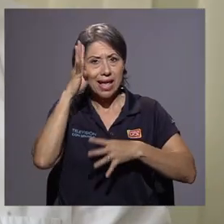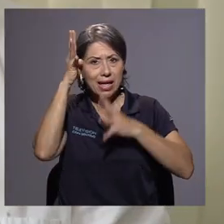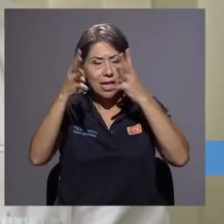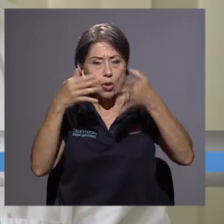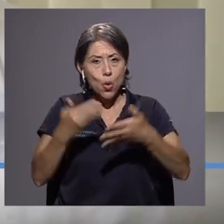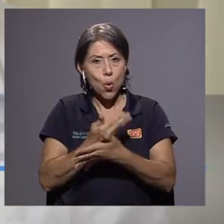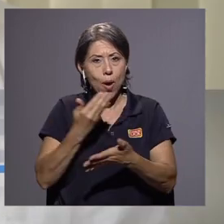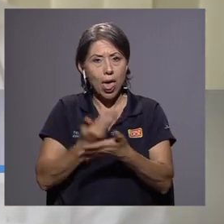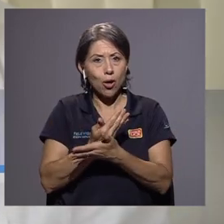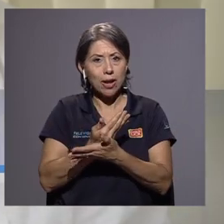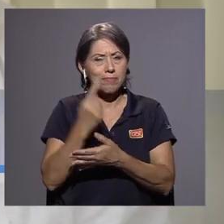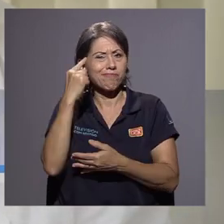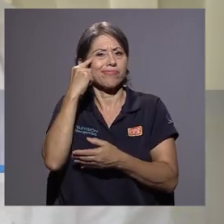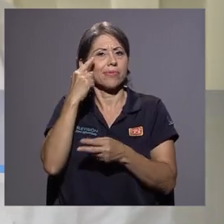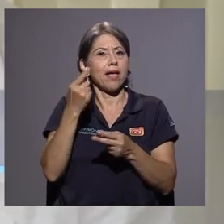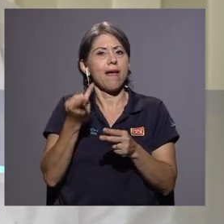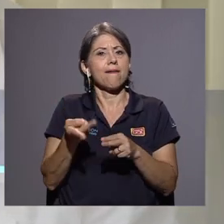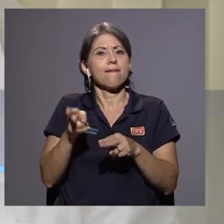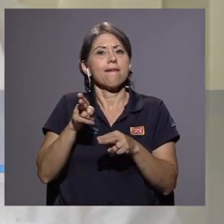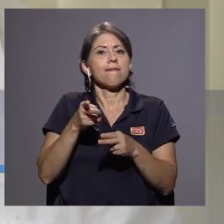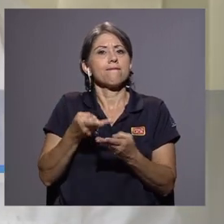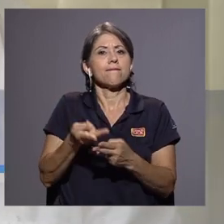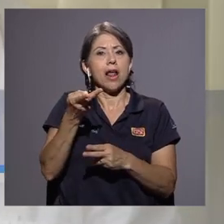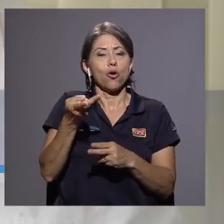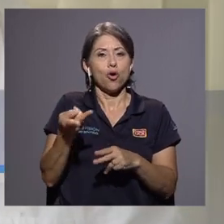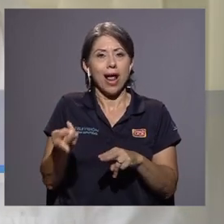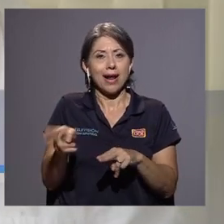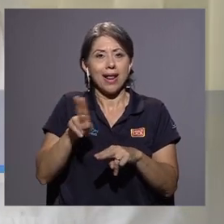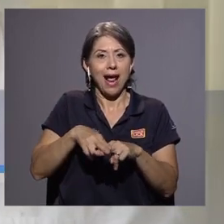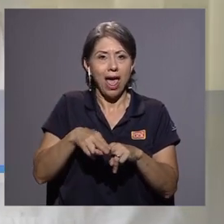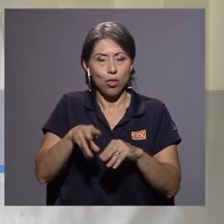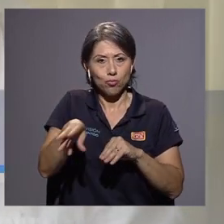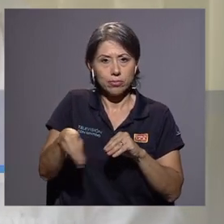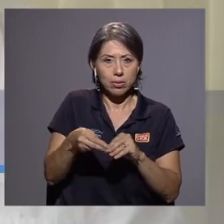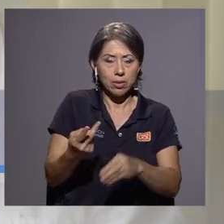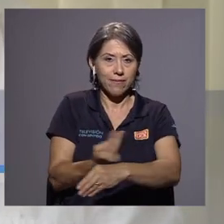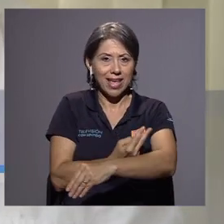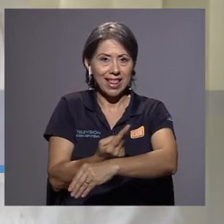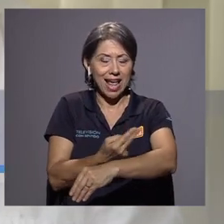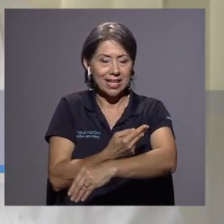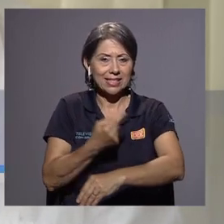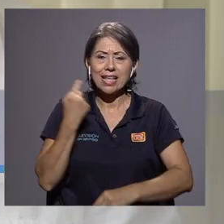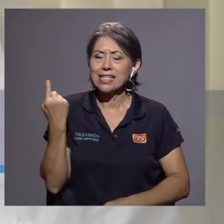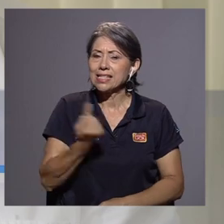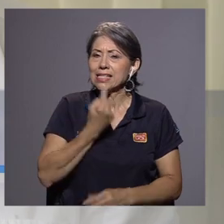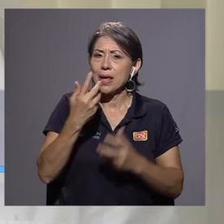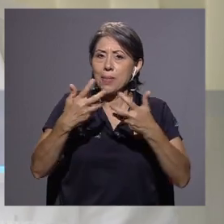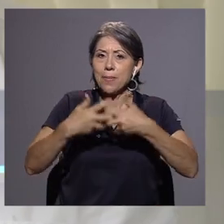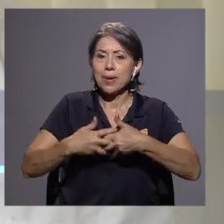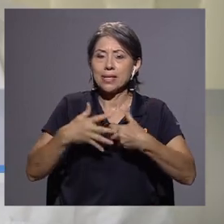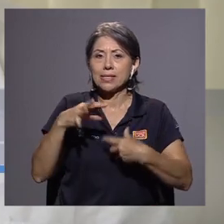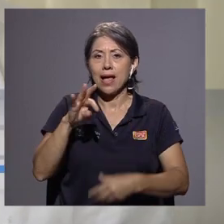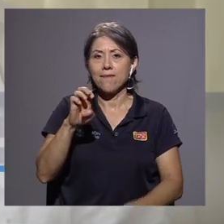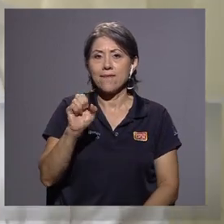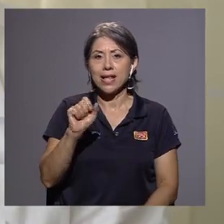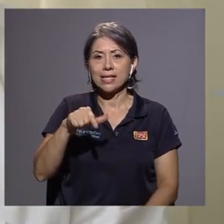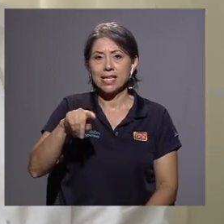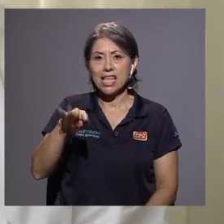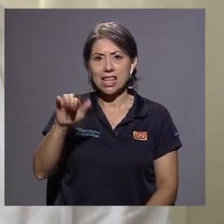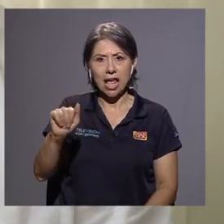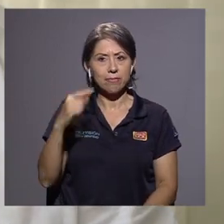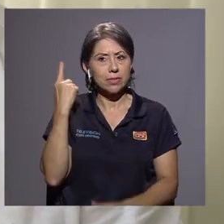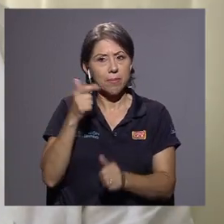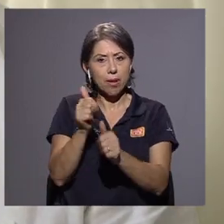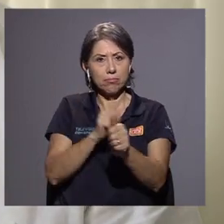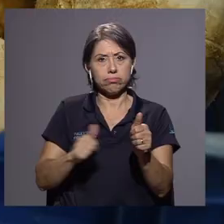en el tema de valor agregado de vegetales. Entonces, Fresquita siempre ha estado mucho a la vanguardia